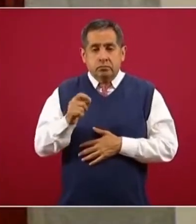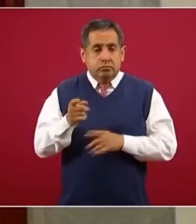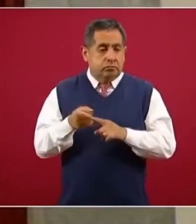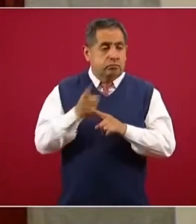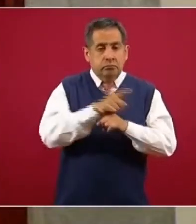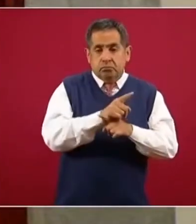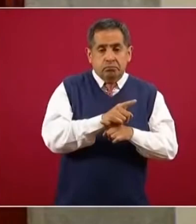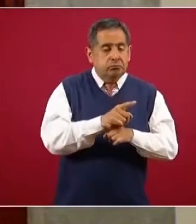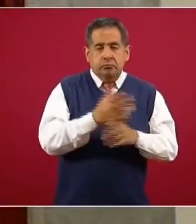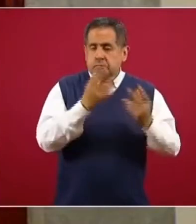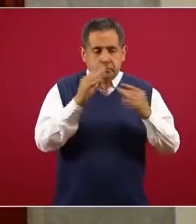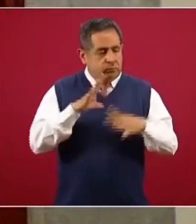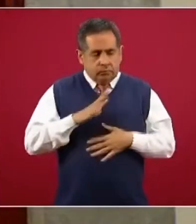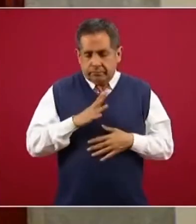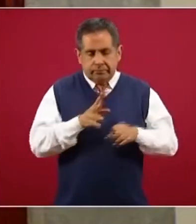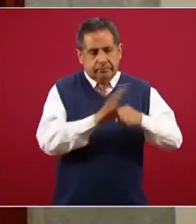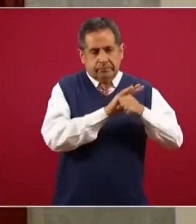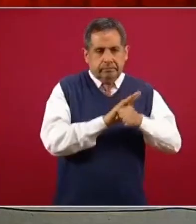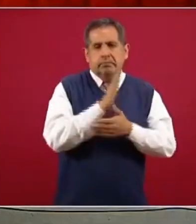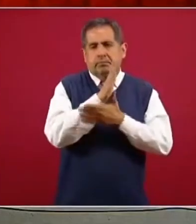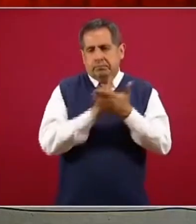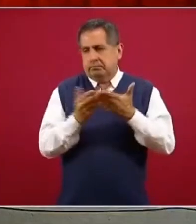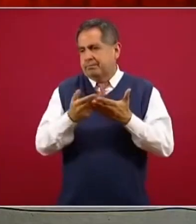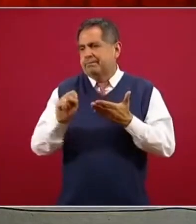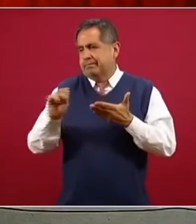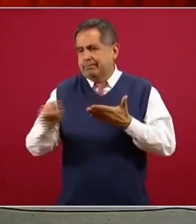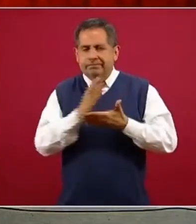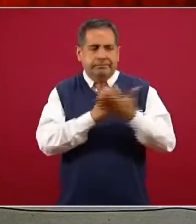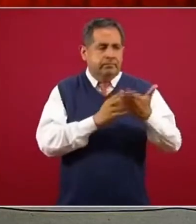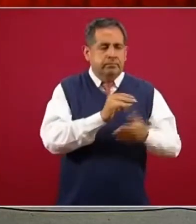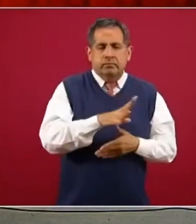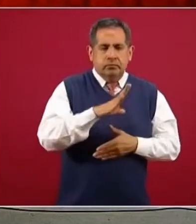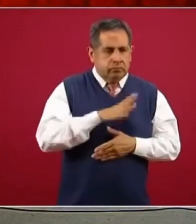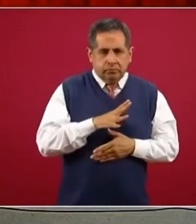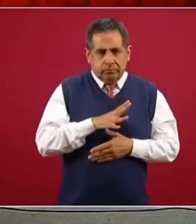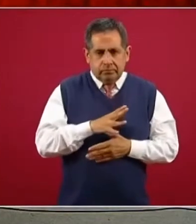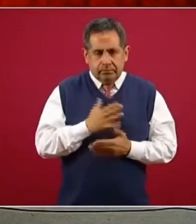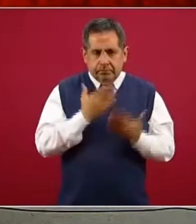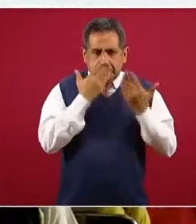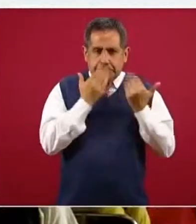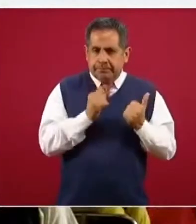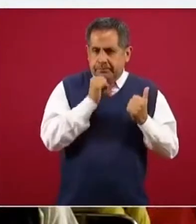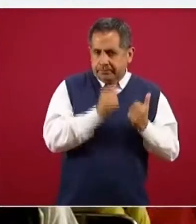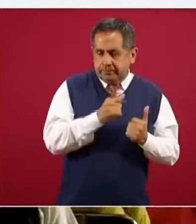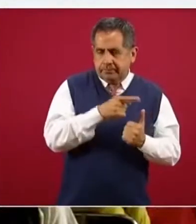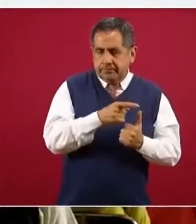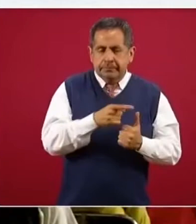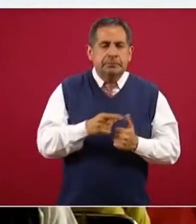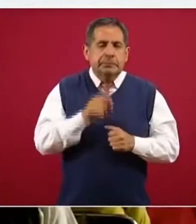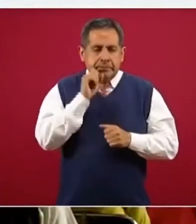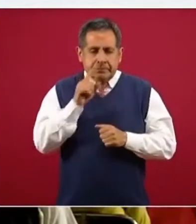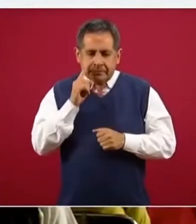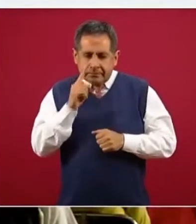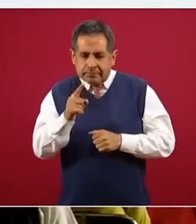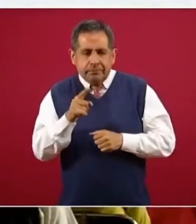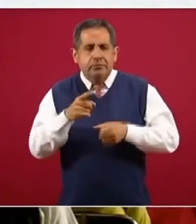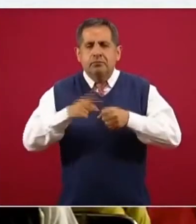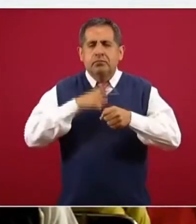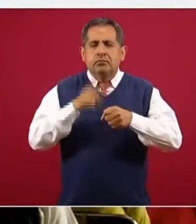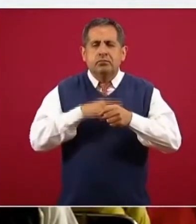es decir, se ha descartado la presencia del virus SARS-CoV-2 y están representadas también en las barras de color